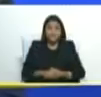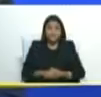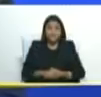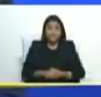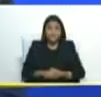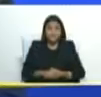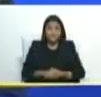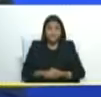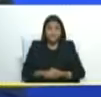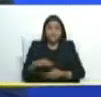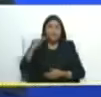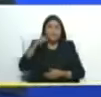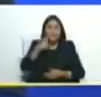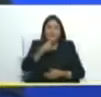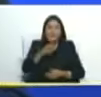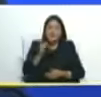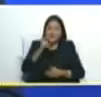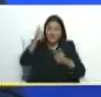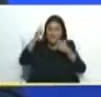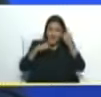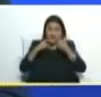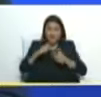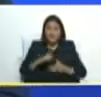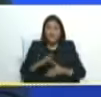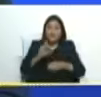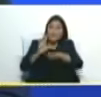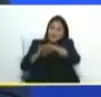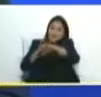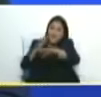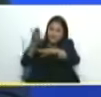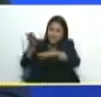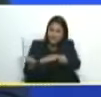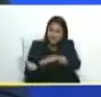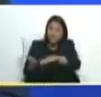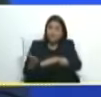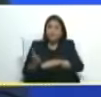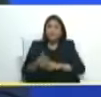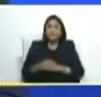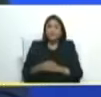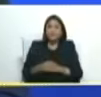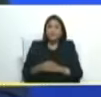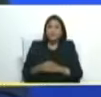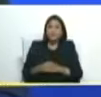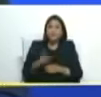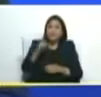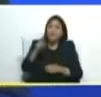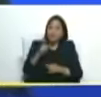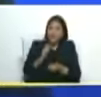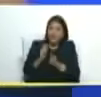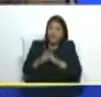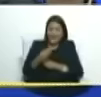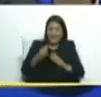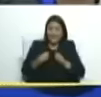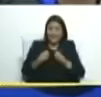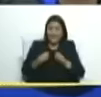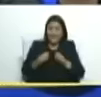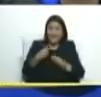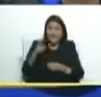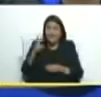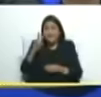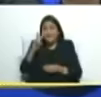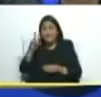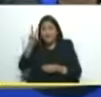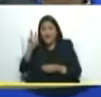yo siempre le decía al comandante comandante usted me cambió el mapa del valle coche